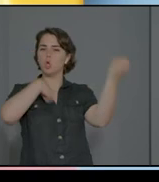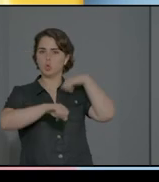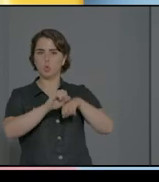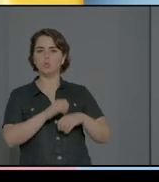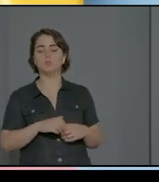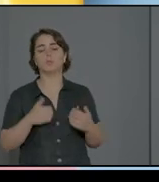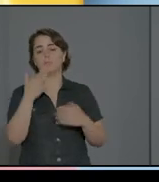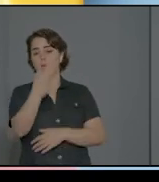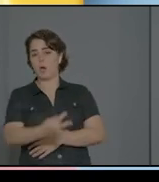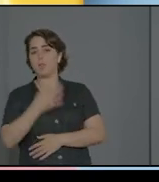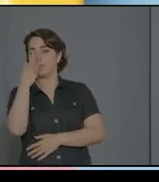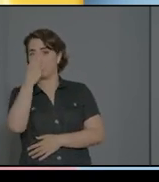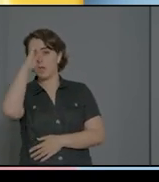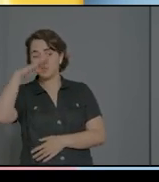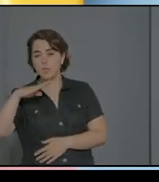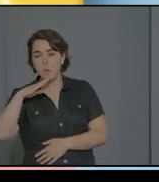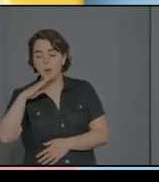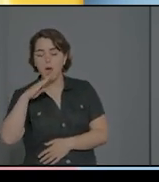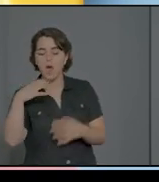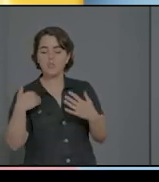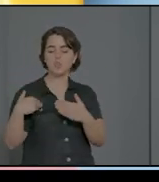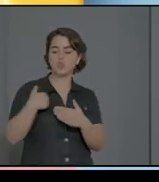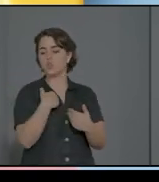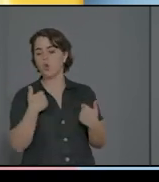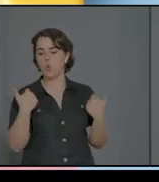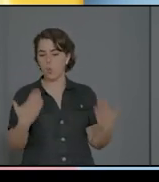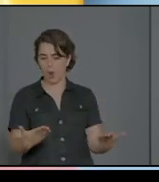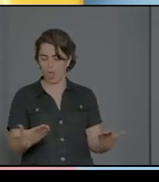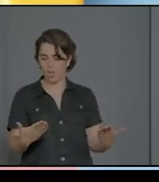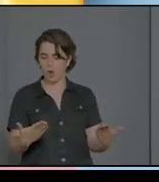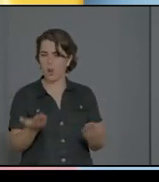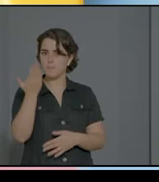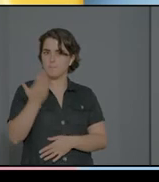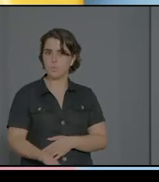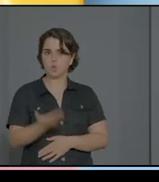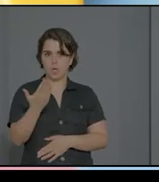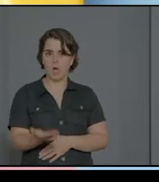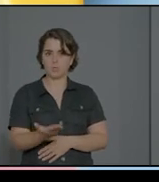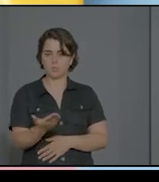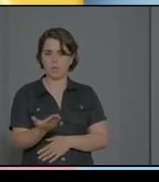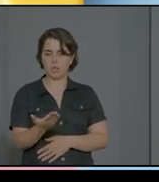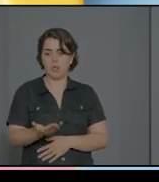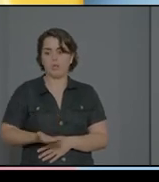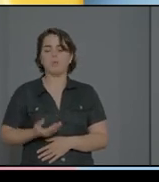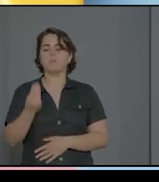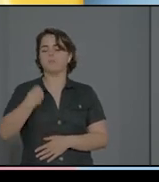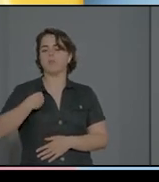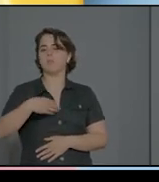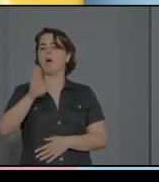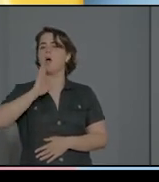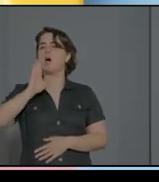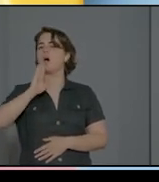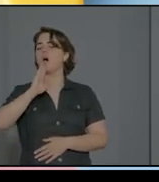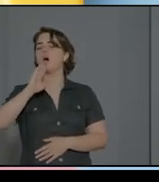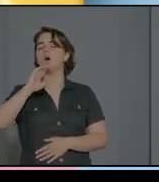función muy importante, como ya decía Gianluca anteriormente, si el